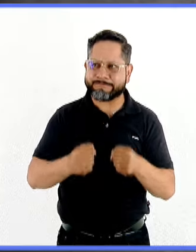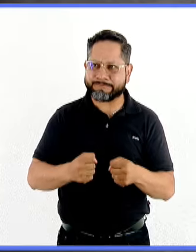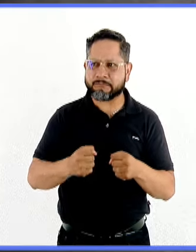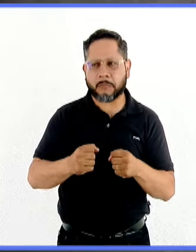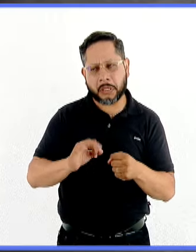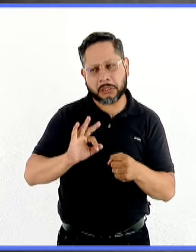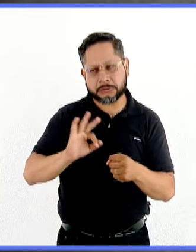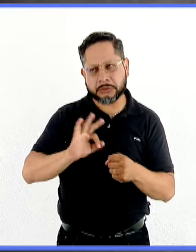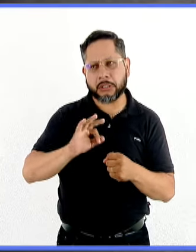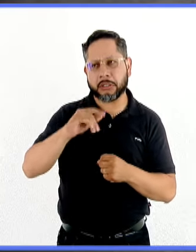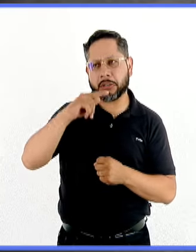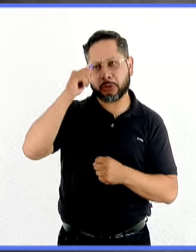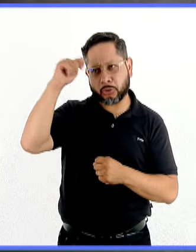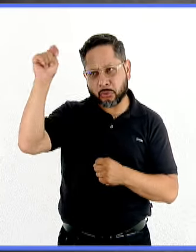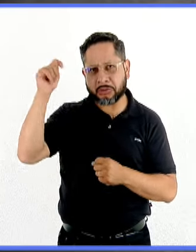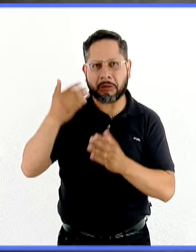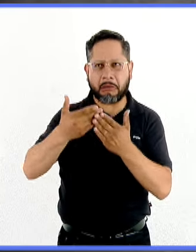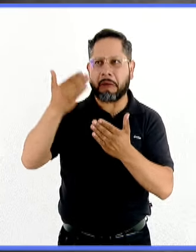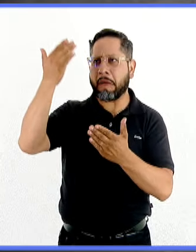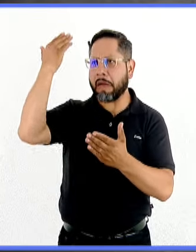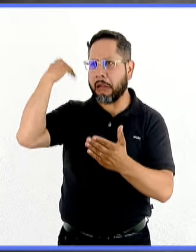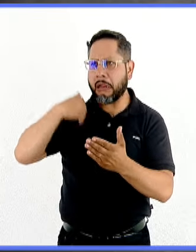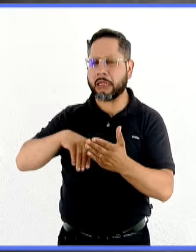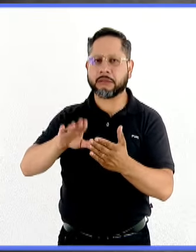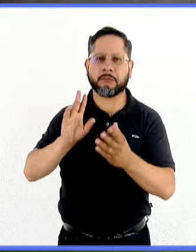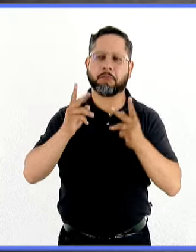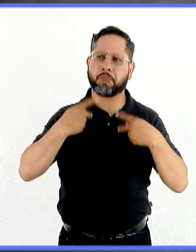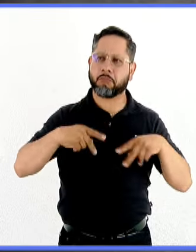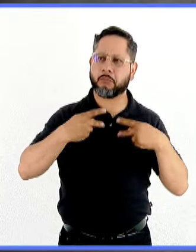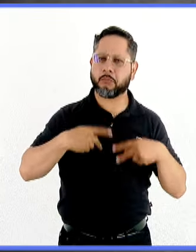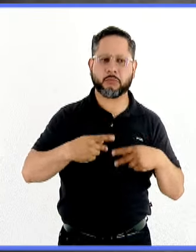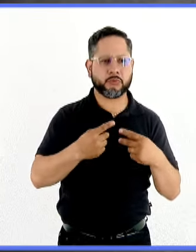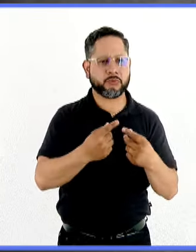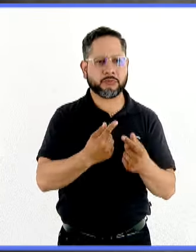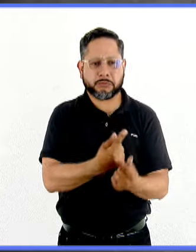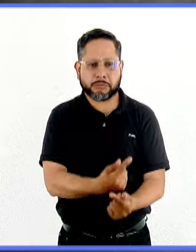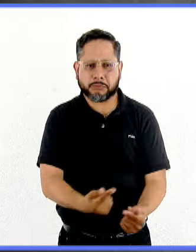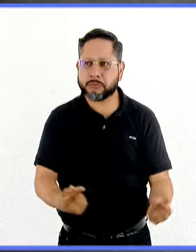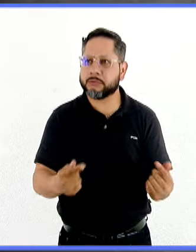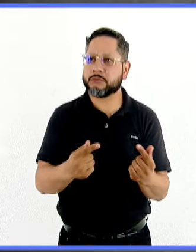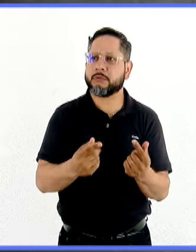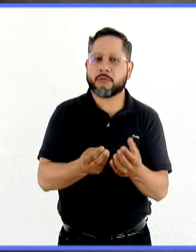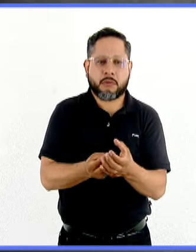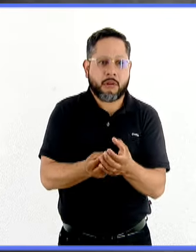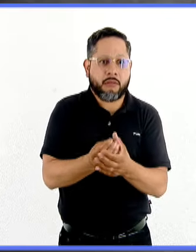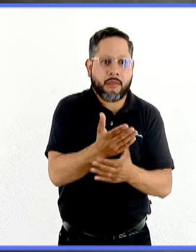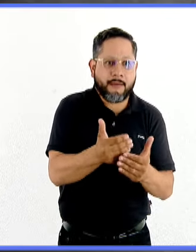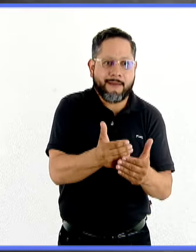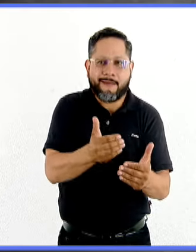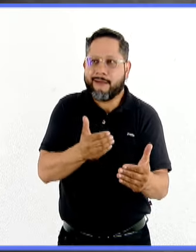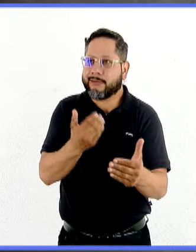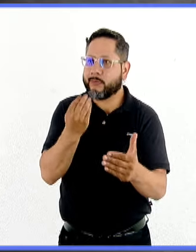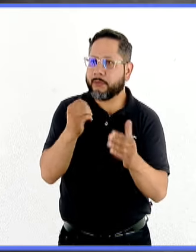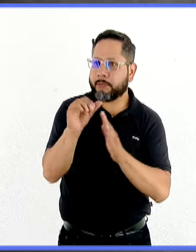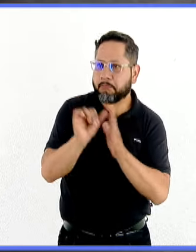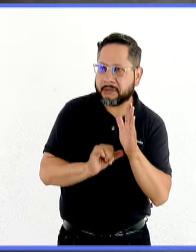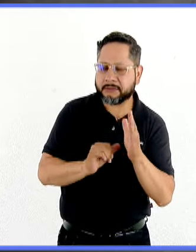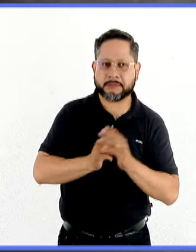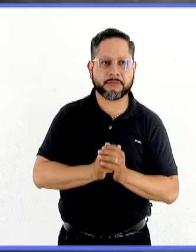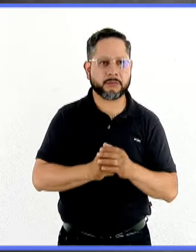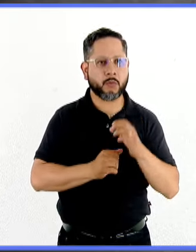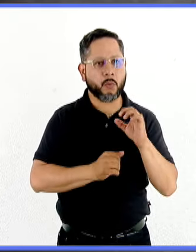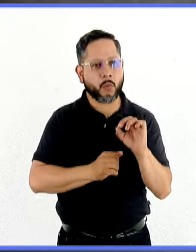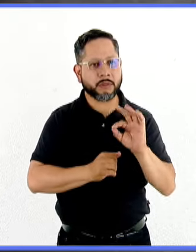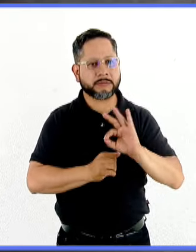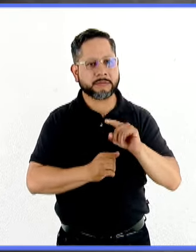hipótesis. Se habla de que pueden ser estas dificultades en personas que hayan sido, por ejemplo, prematuros o que hayan vivido bajo ciertas condiciones de mucho estrés